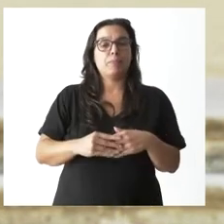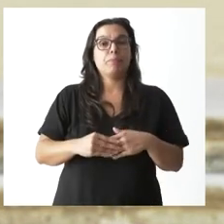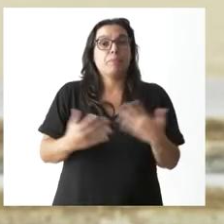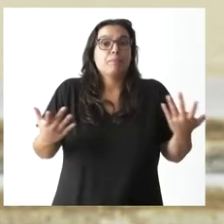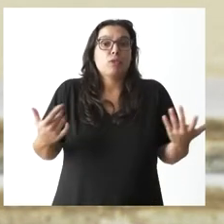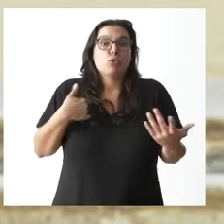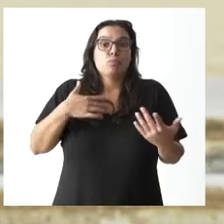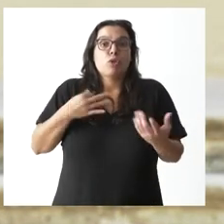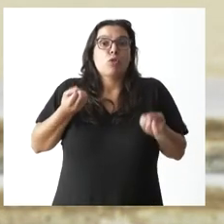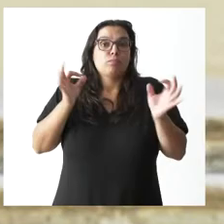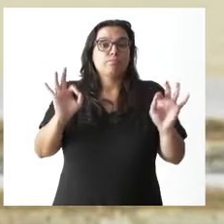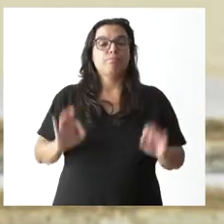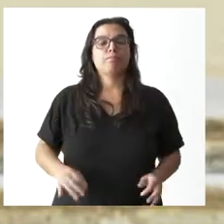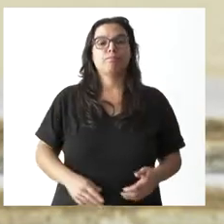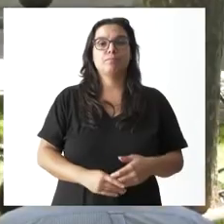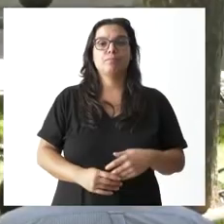yo puedo decir.